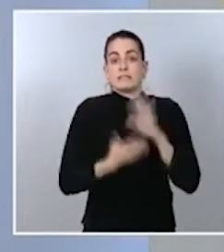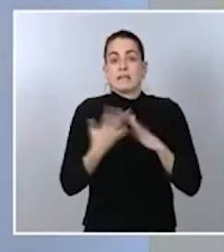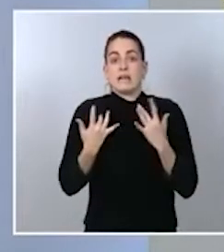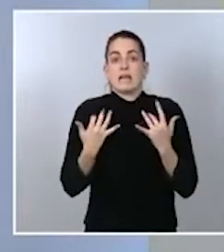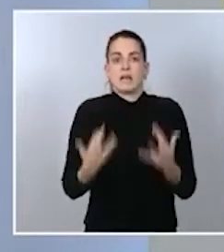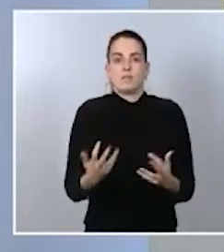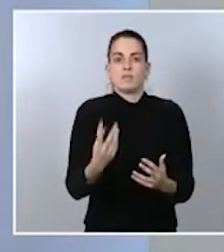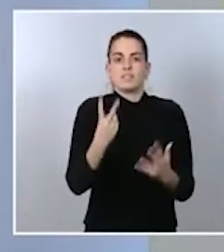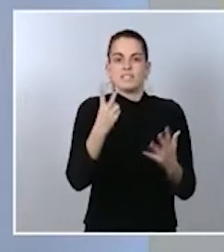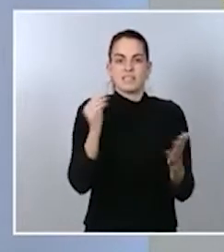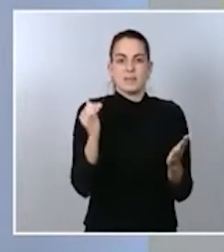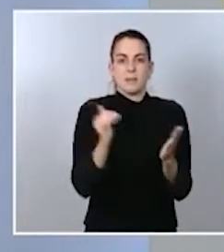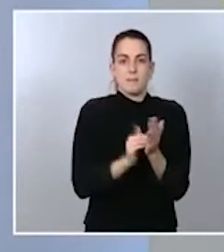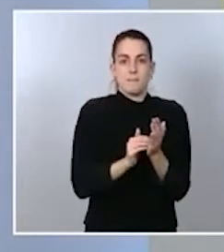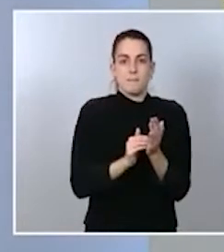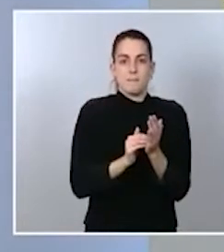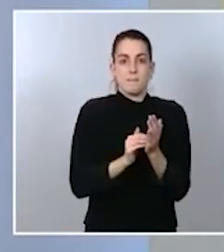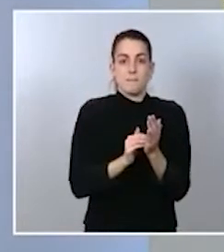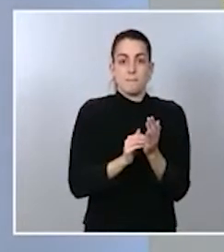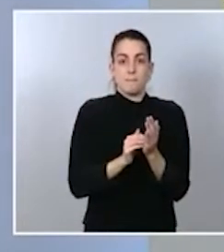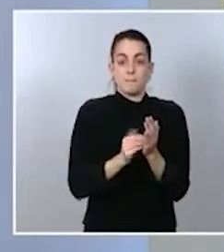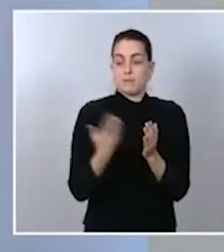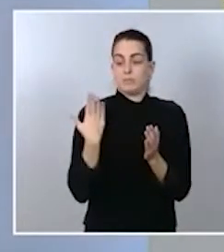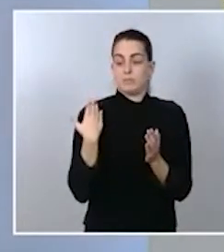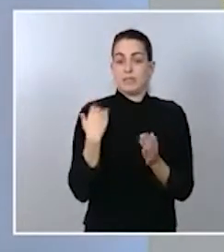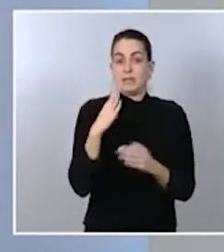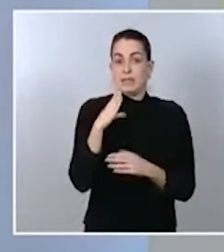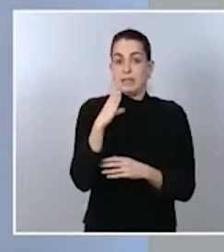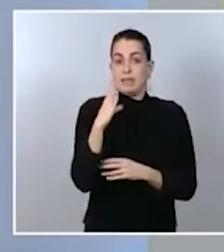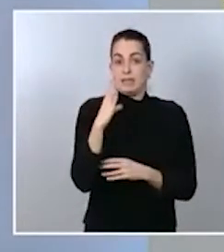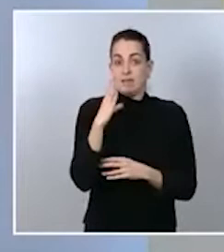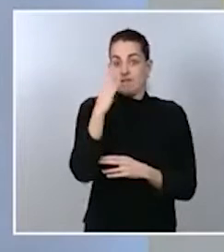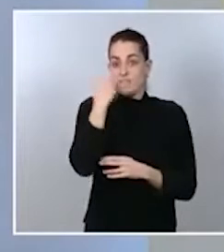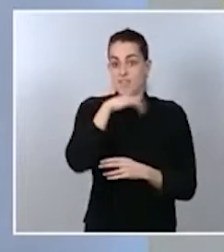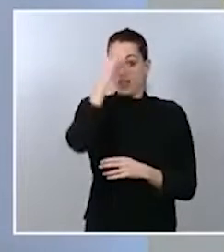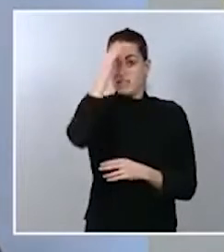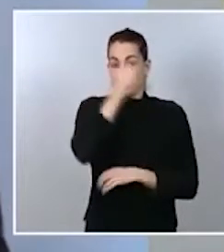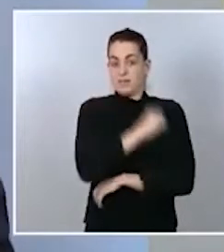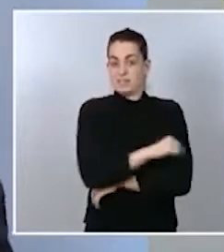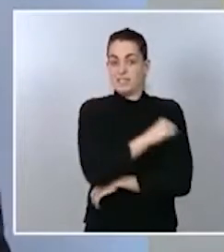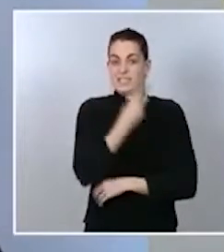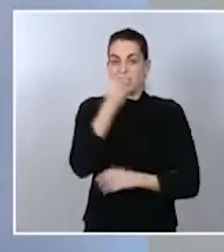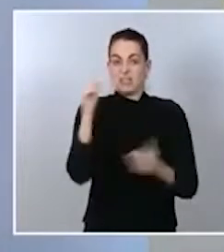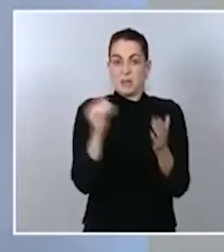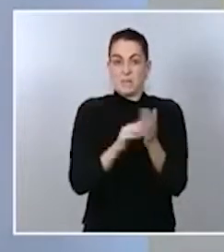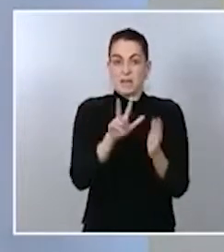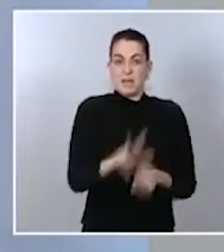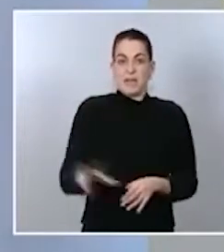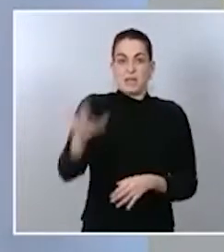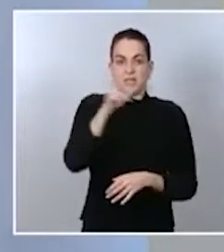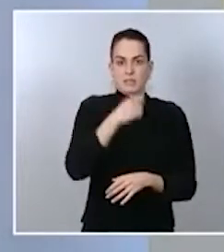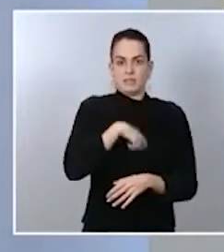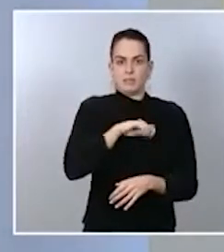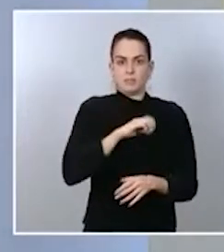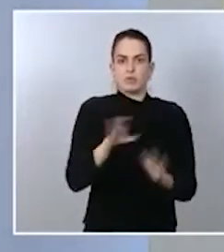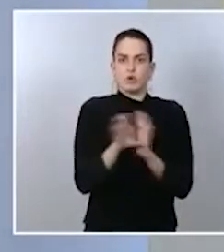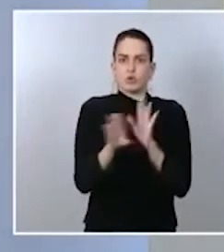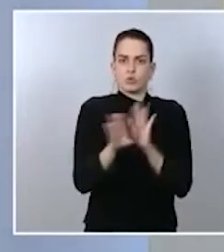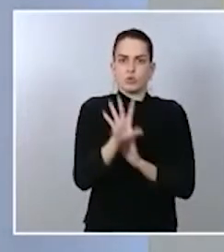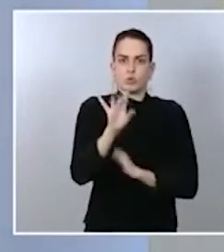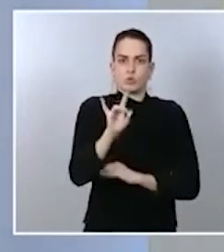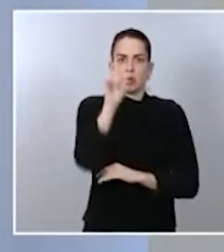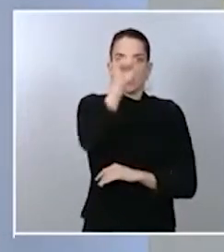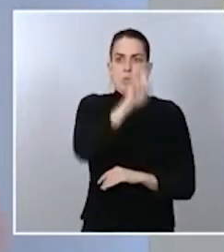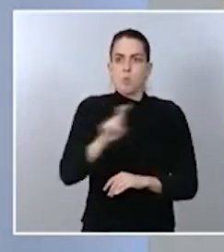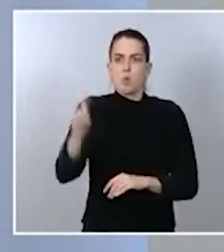administradas en todo nuestro país fin de semana a pesar de Filomena se siguió vacunando en muchos puntos insisto esta